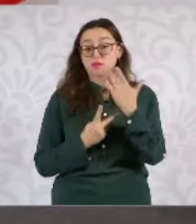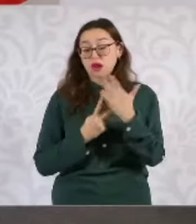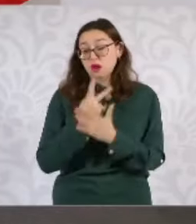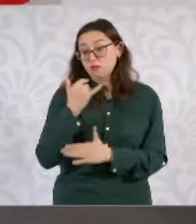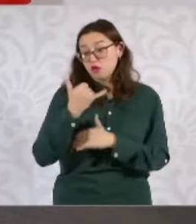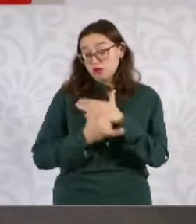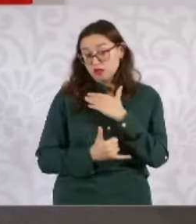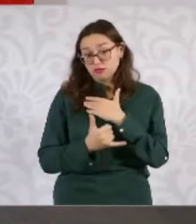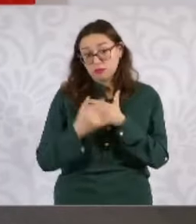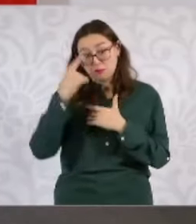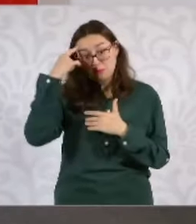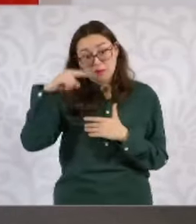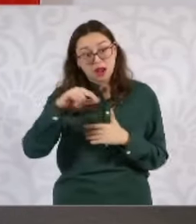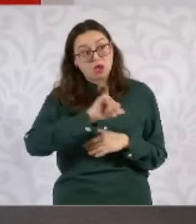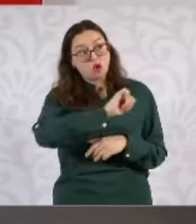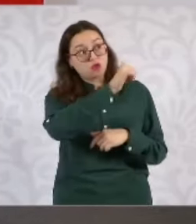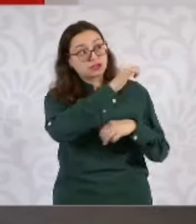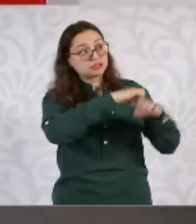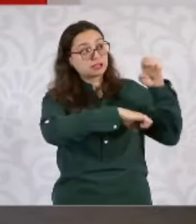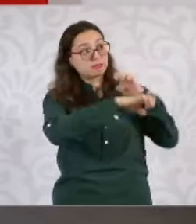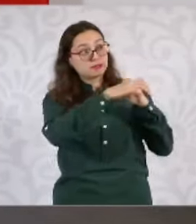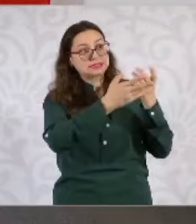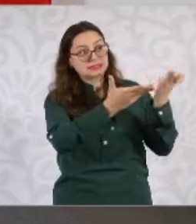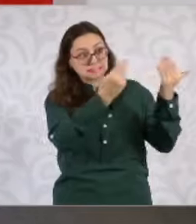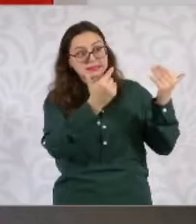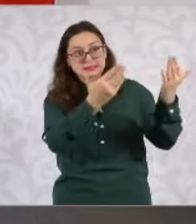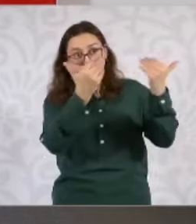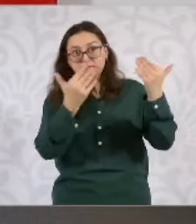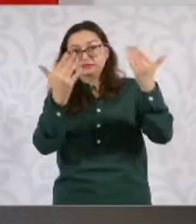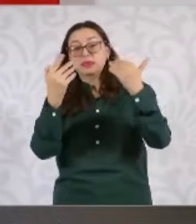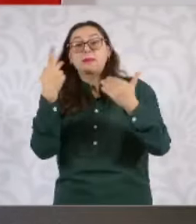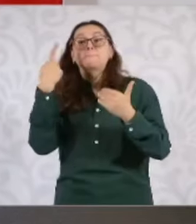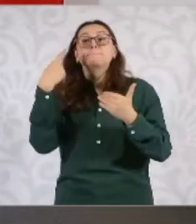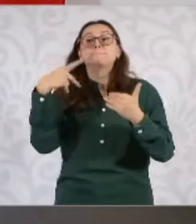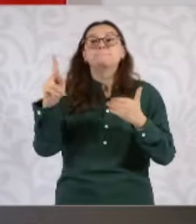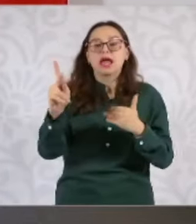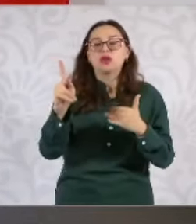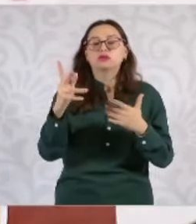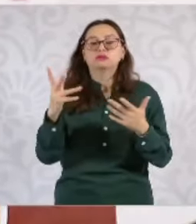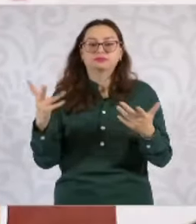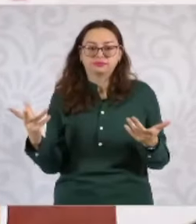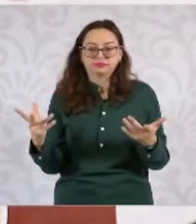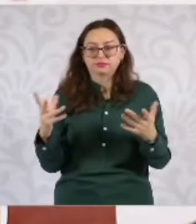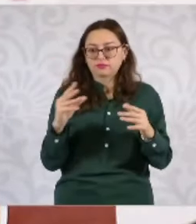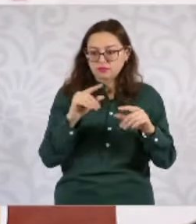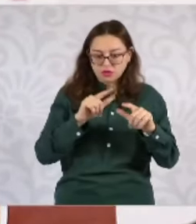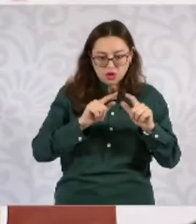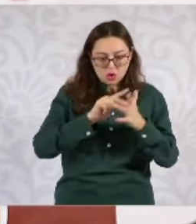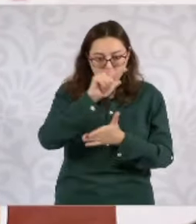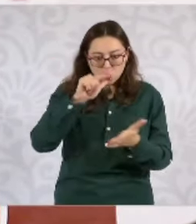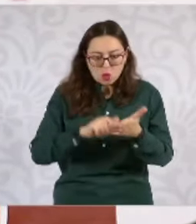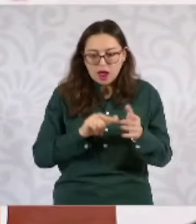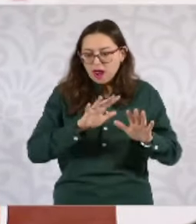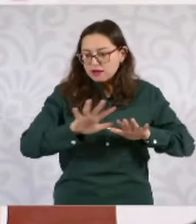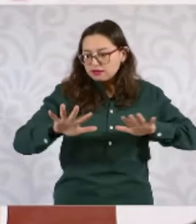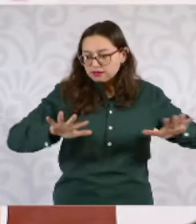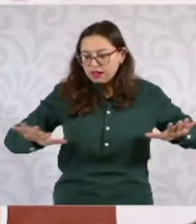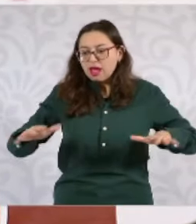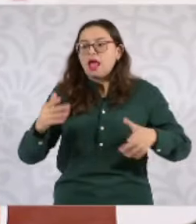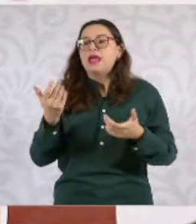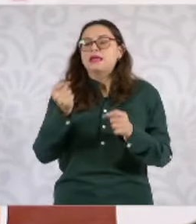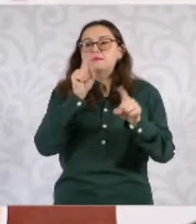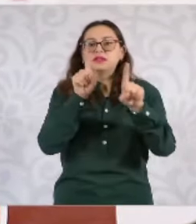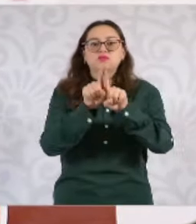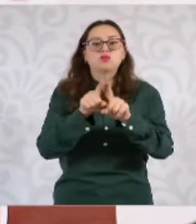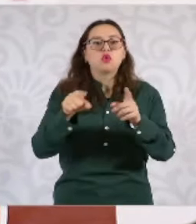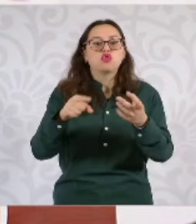de impulsar la inversión privada vinculada con la inversión en infraestructura pública para el desarrollo del país,